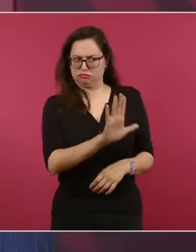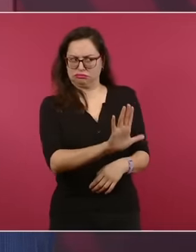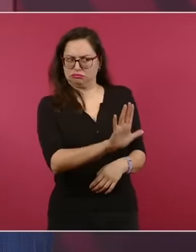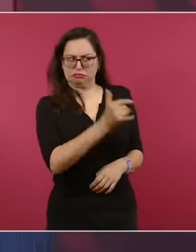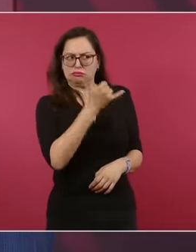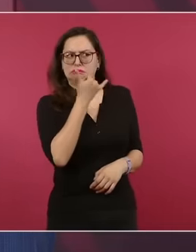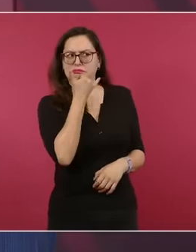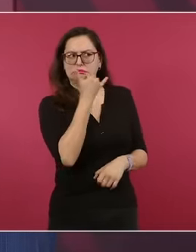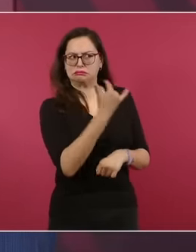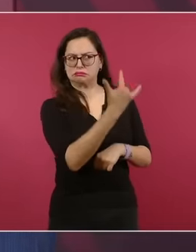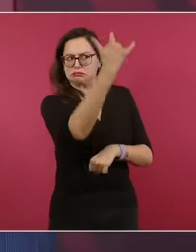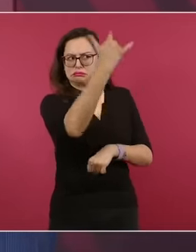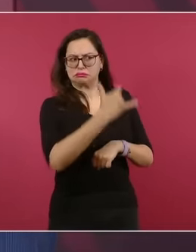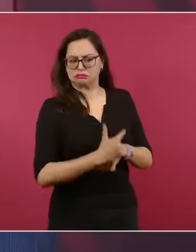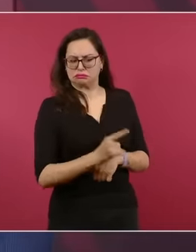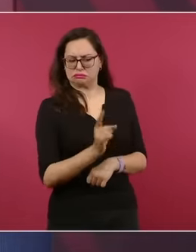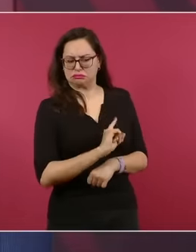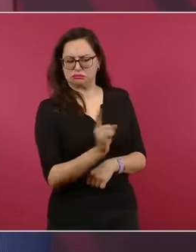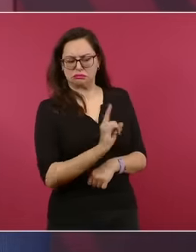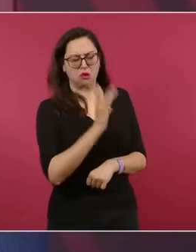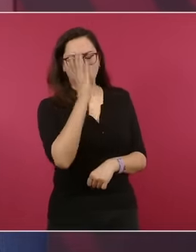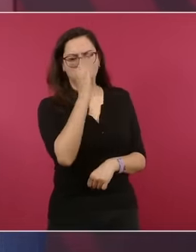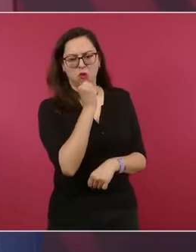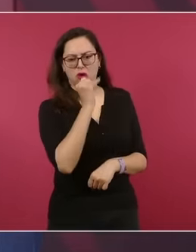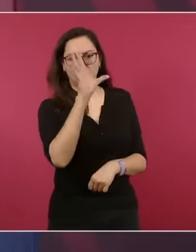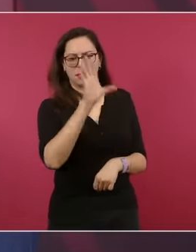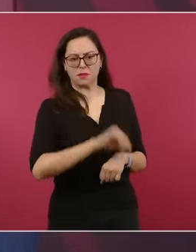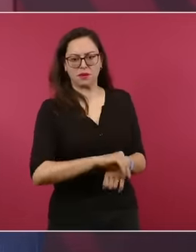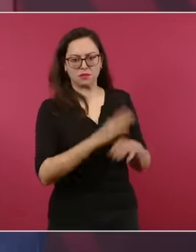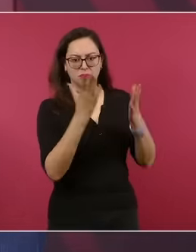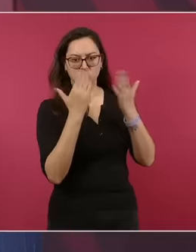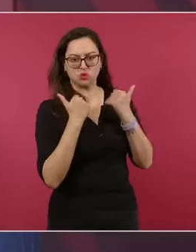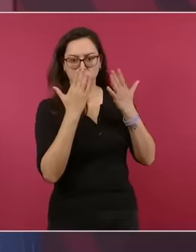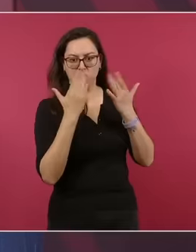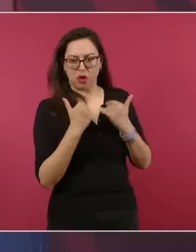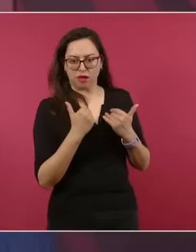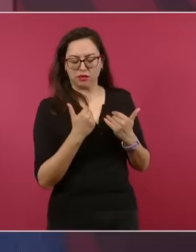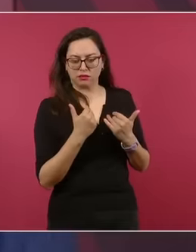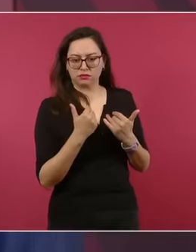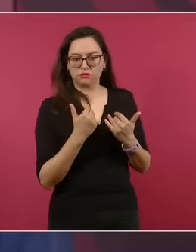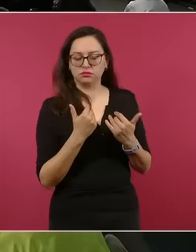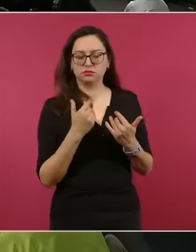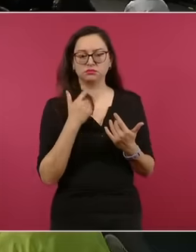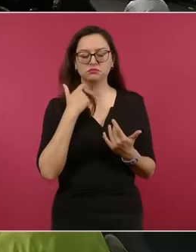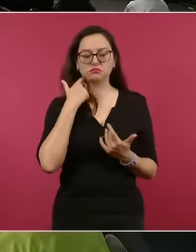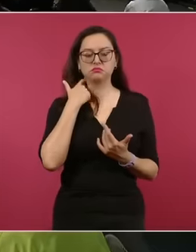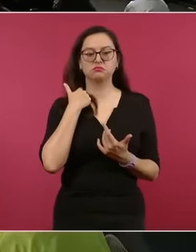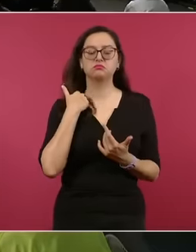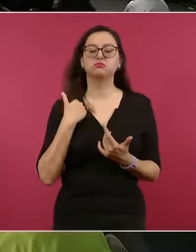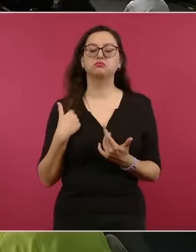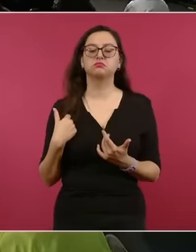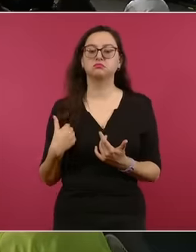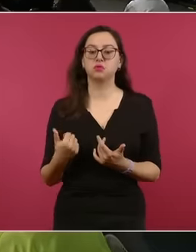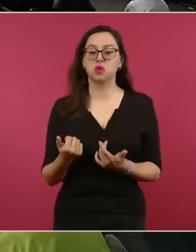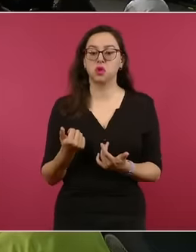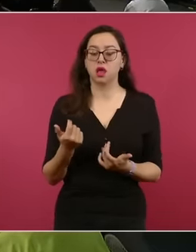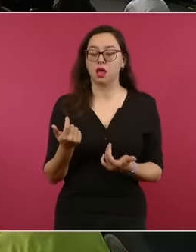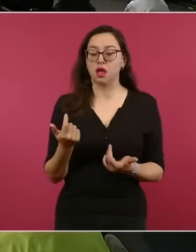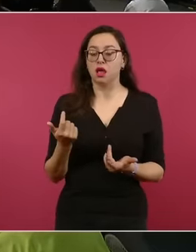de México. Y estaban esperando eso y le dije a Alicia, mira,